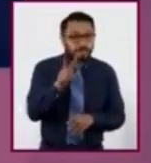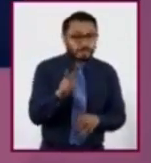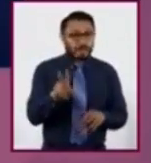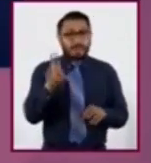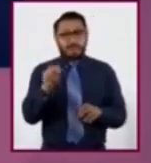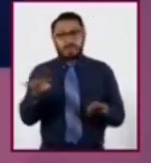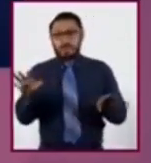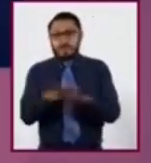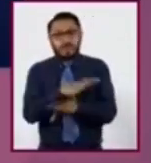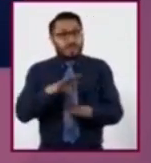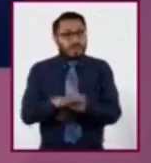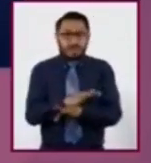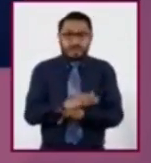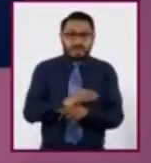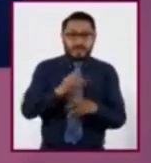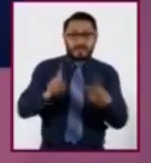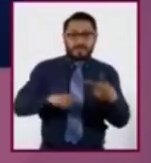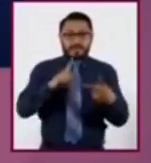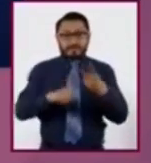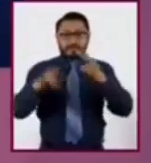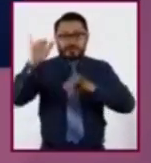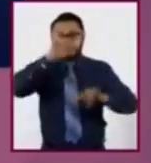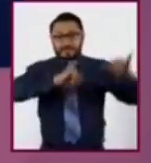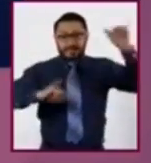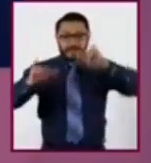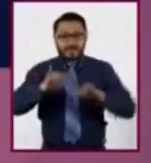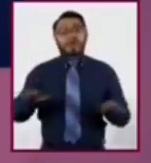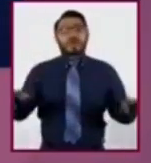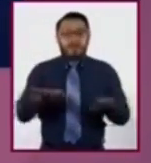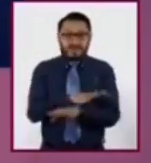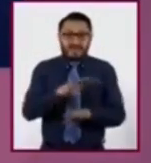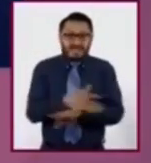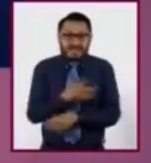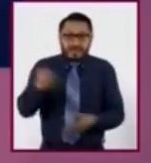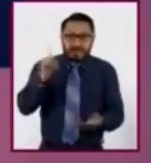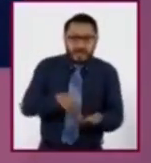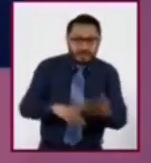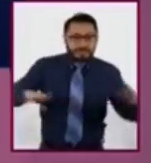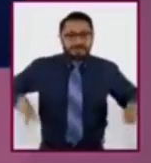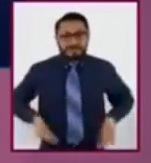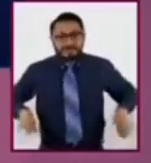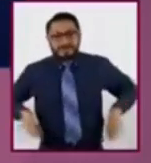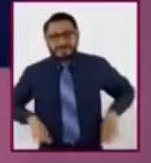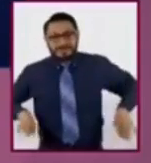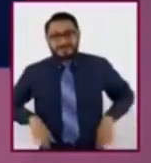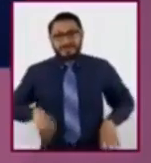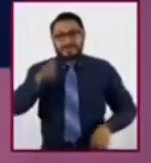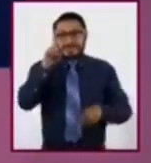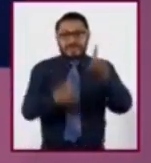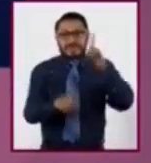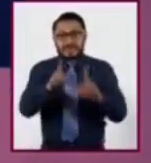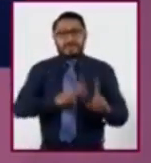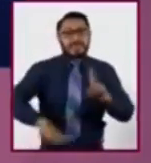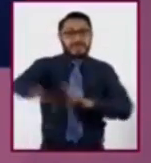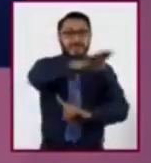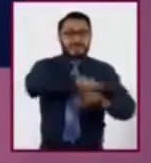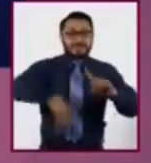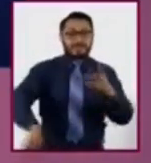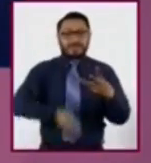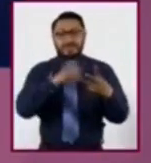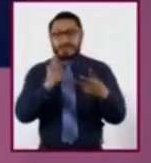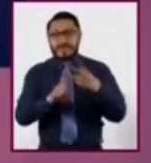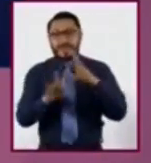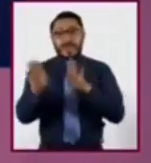composición. Químico, la modifica debido a reacciones entre sus elementos y los del ambiente. Y biológico,